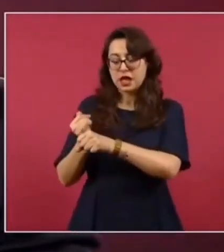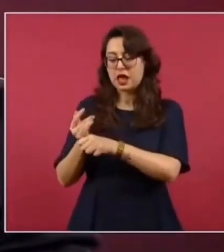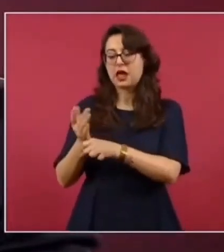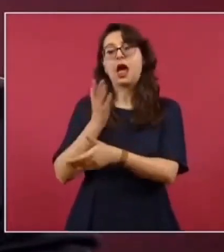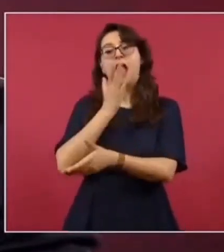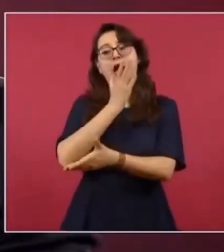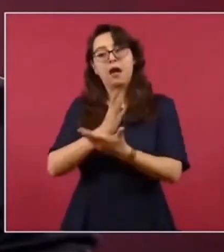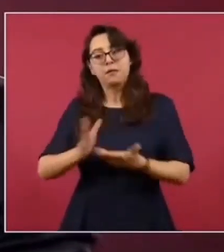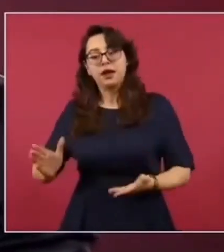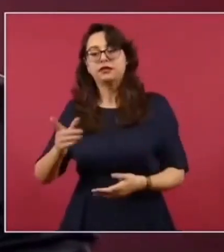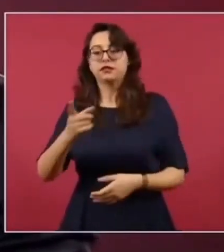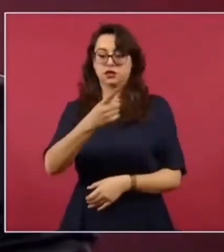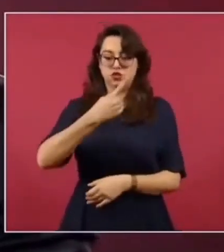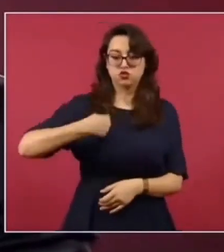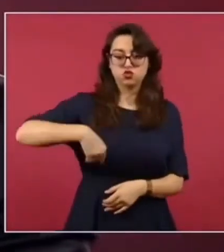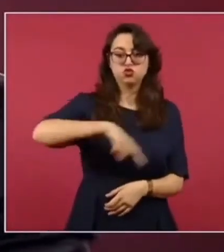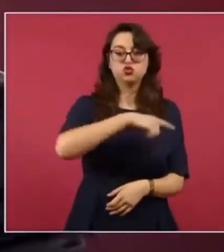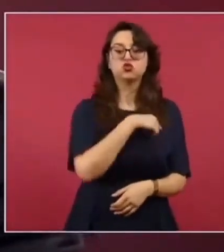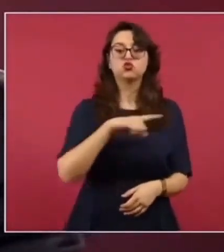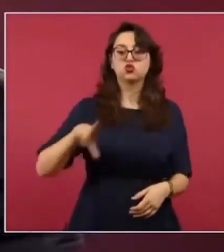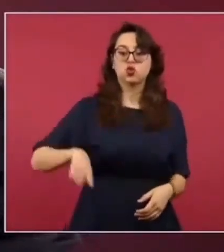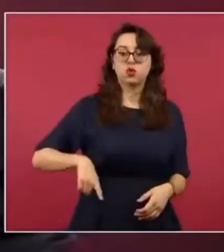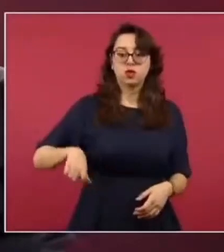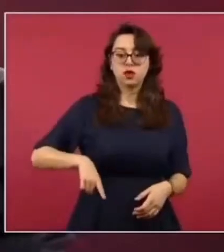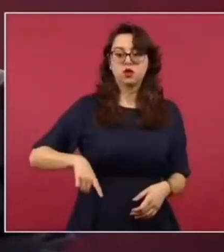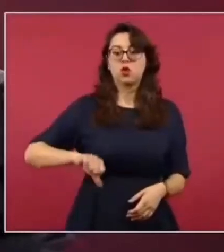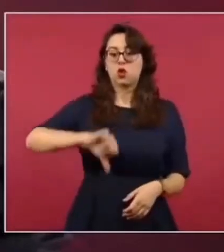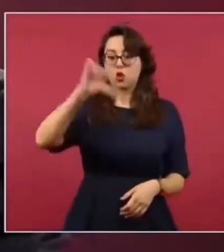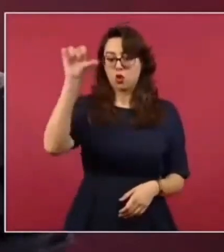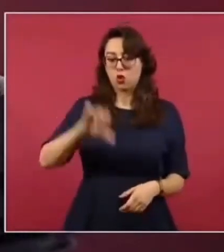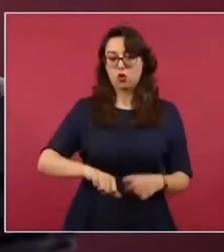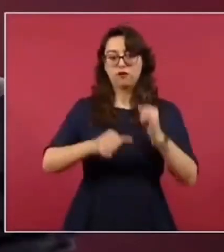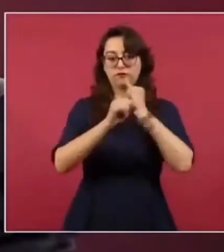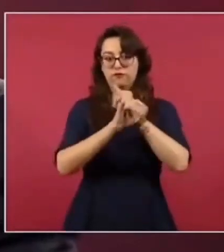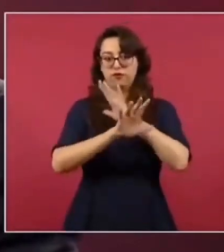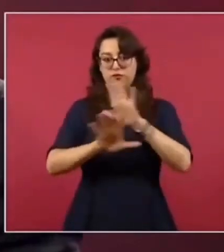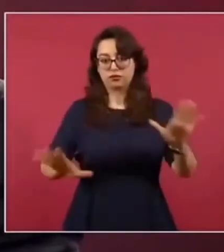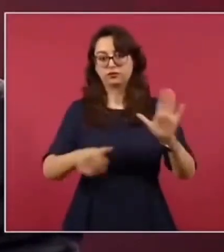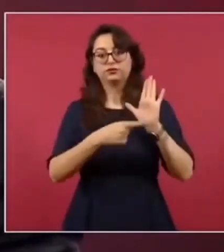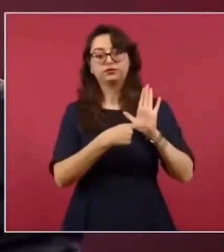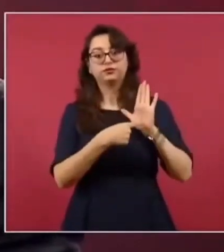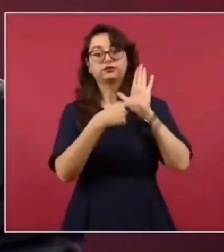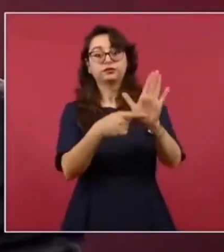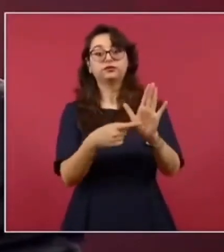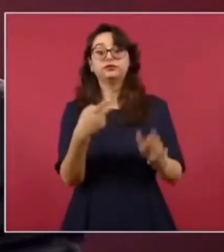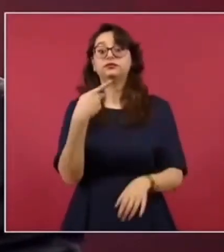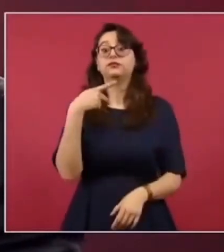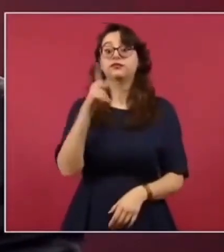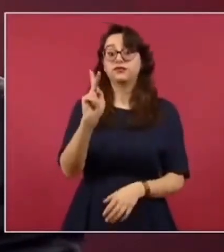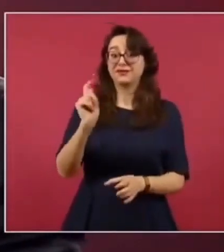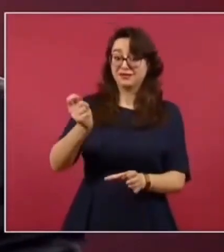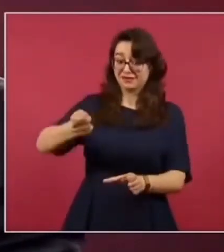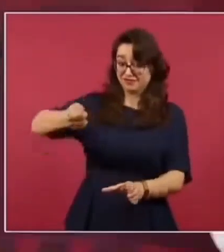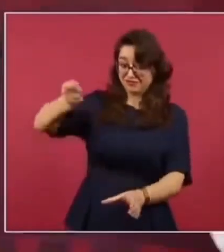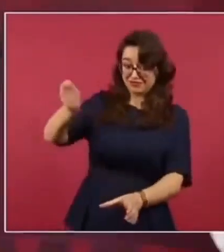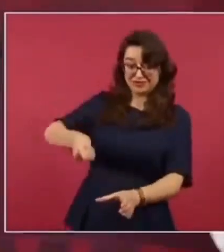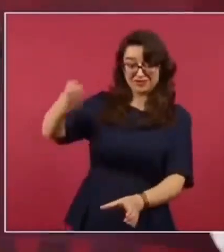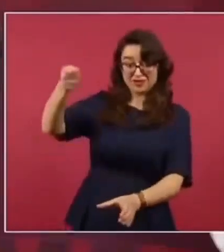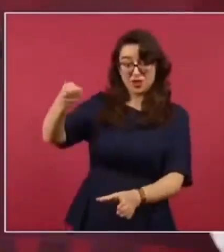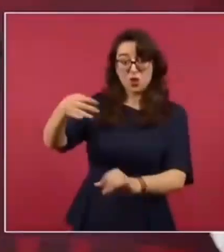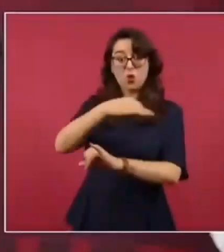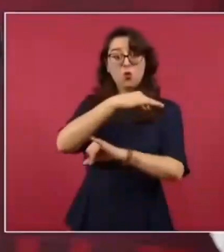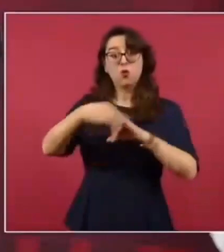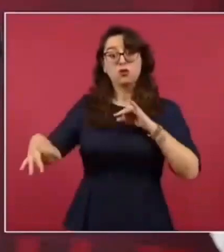de hoy, aunque la última palabra la tiene la